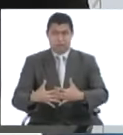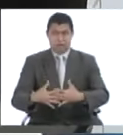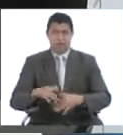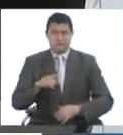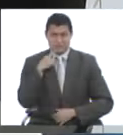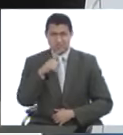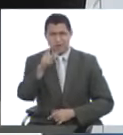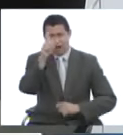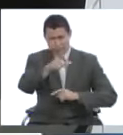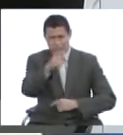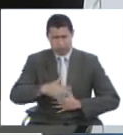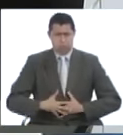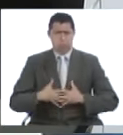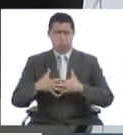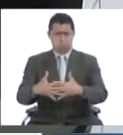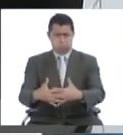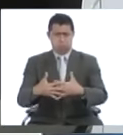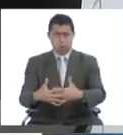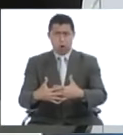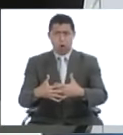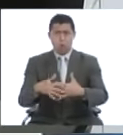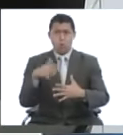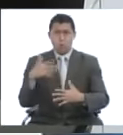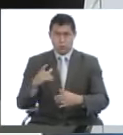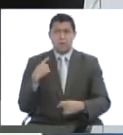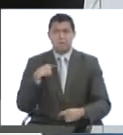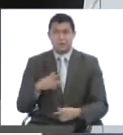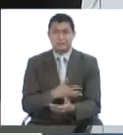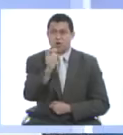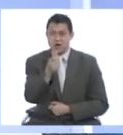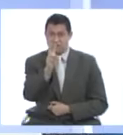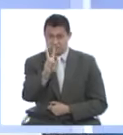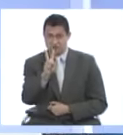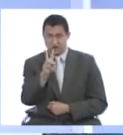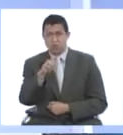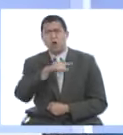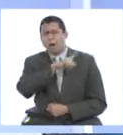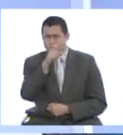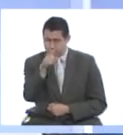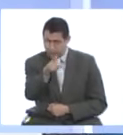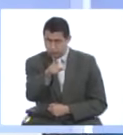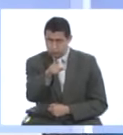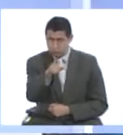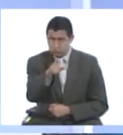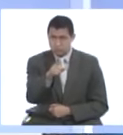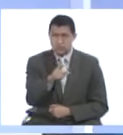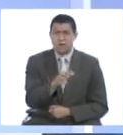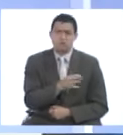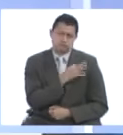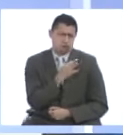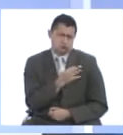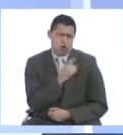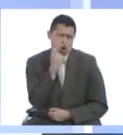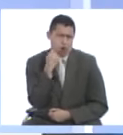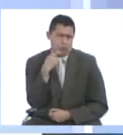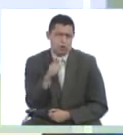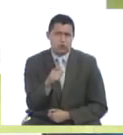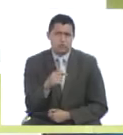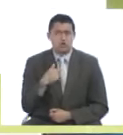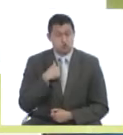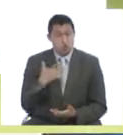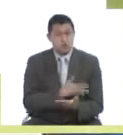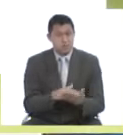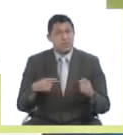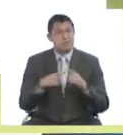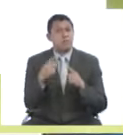circunferencia abdominal elevada también nos predispone a ser diabético. Tenemos una pregunta, la hace el señor Bernardo Herrera, y dice, Soy